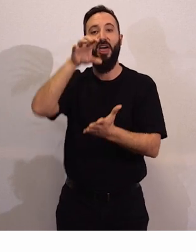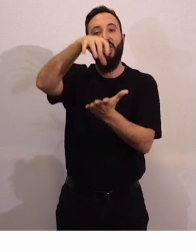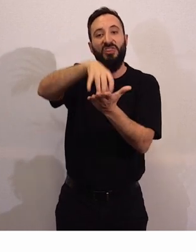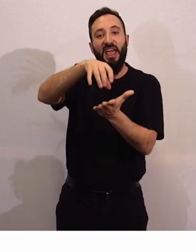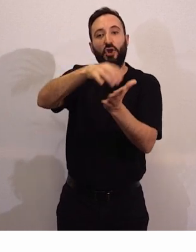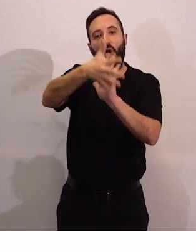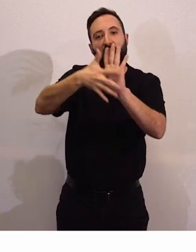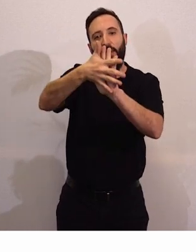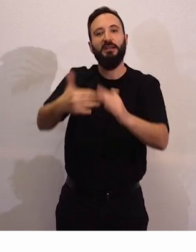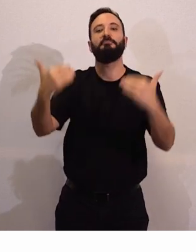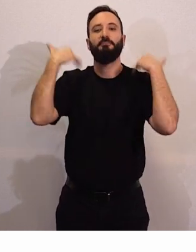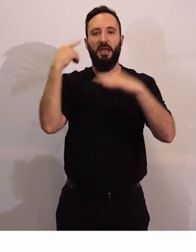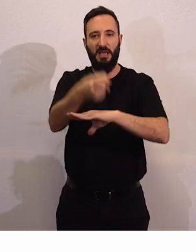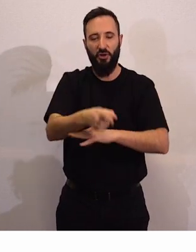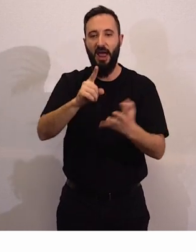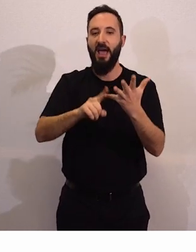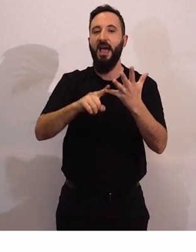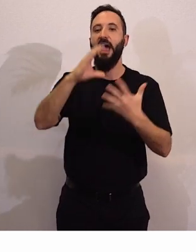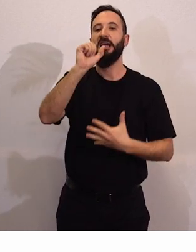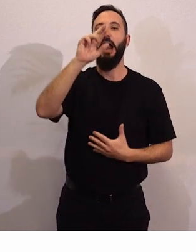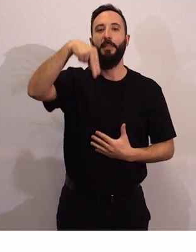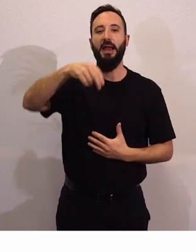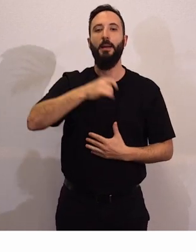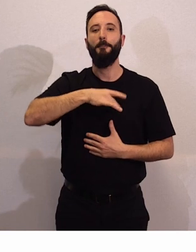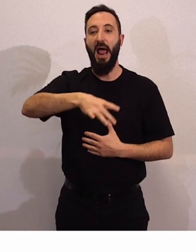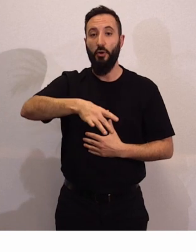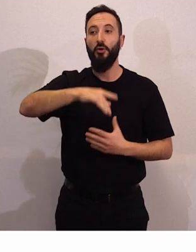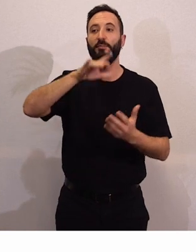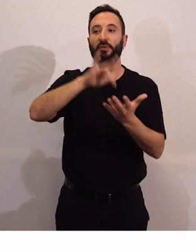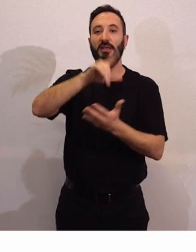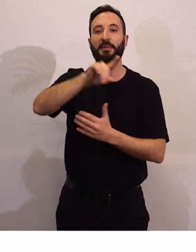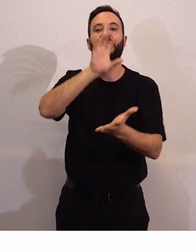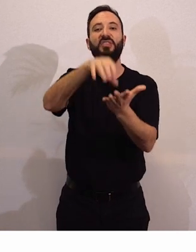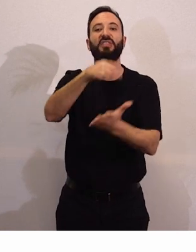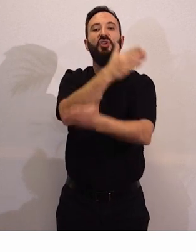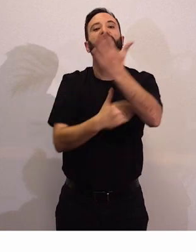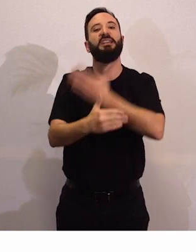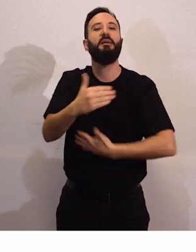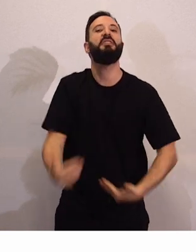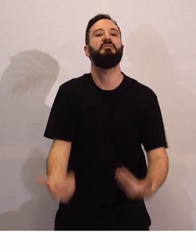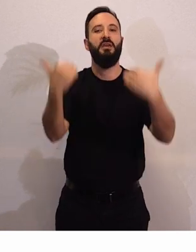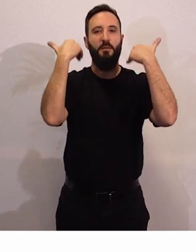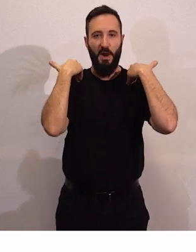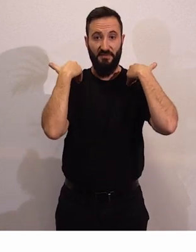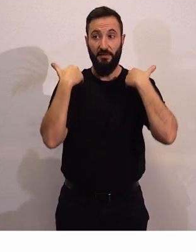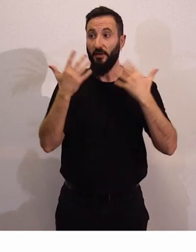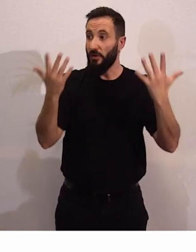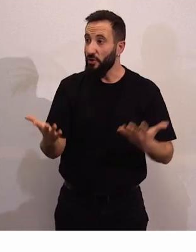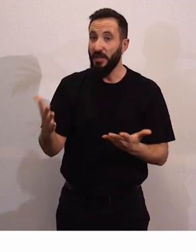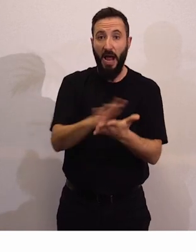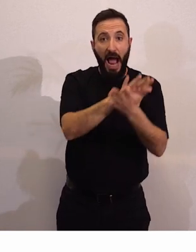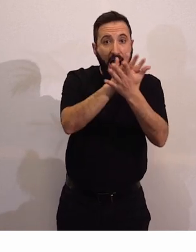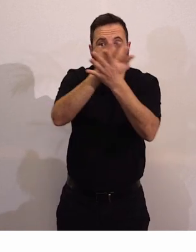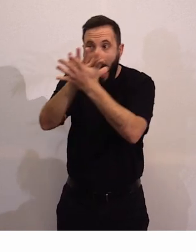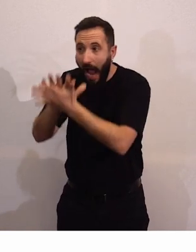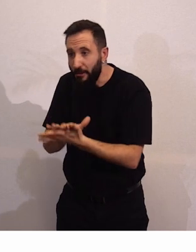Signos. A Carmen Márquez directora del Centro de Investigación de Discapacidad. Y las palabras tienen que